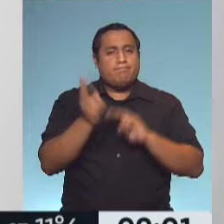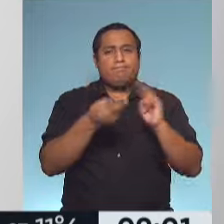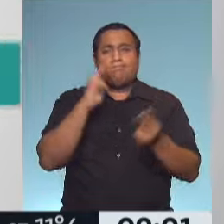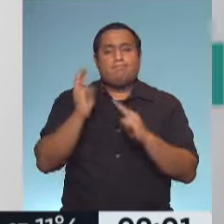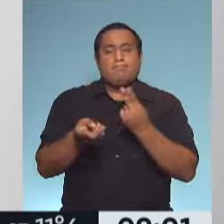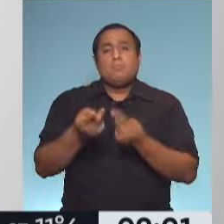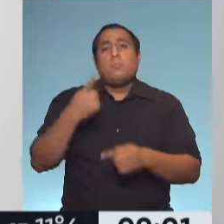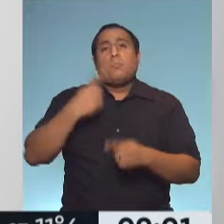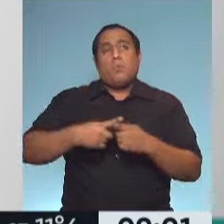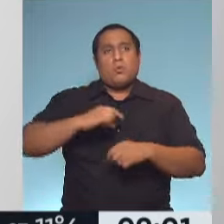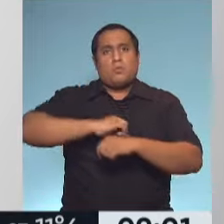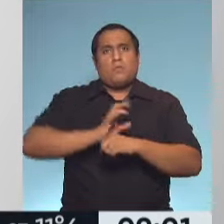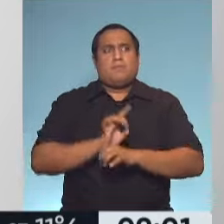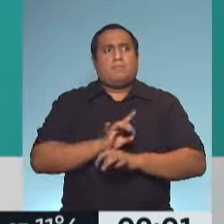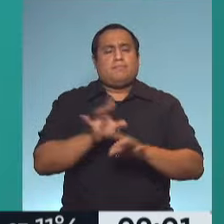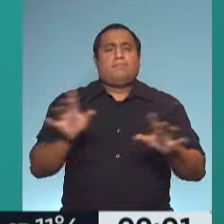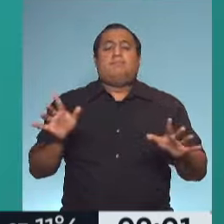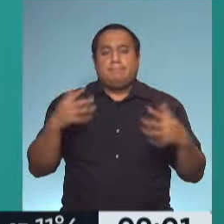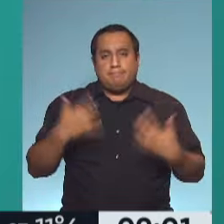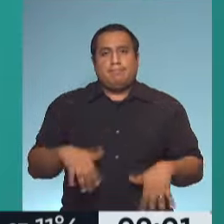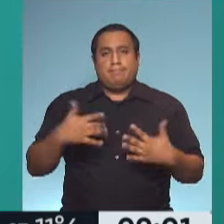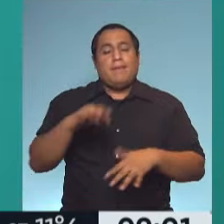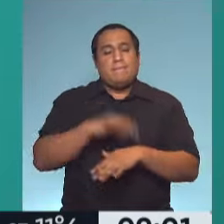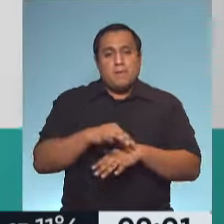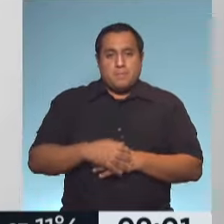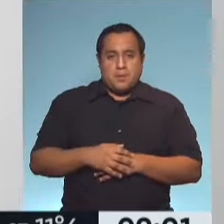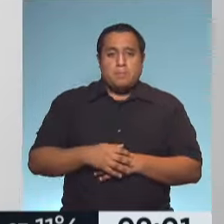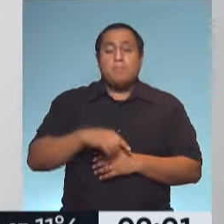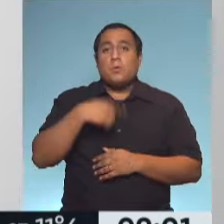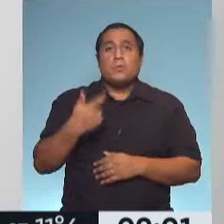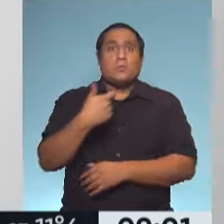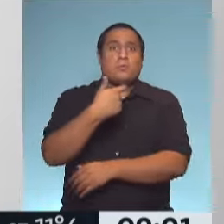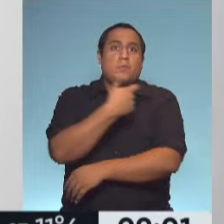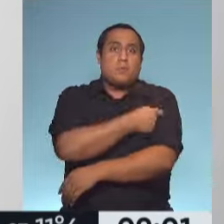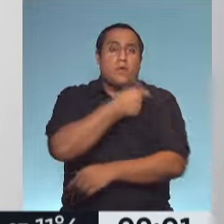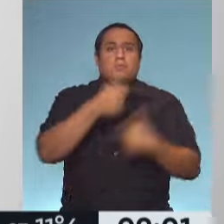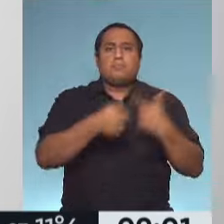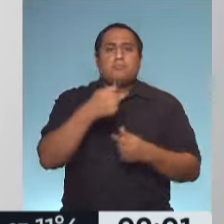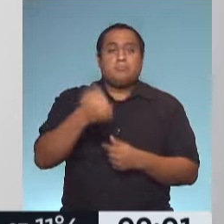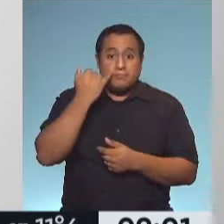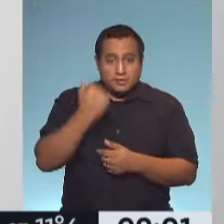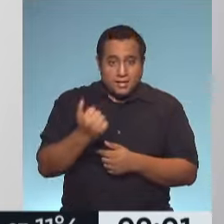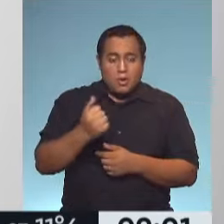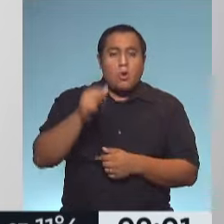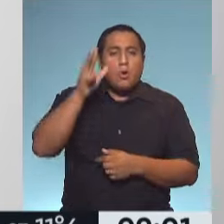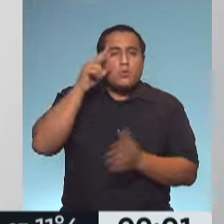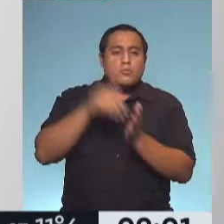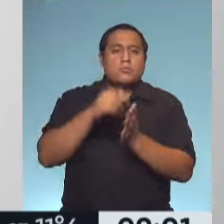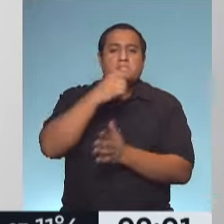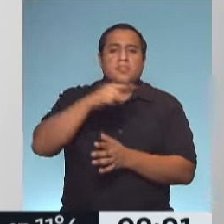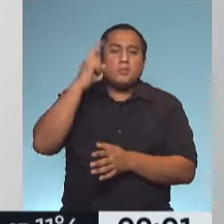por esta terrible enfermedad que nos trae el COVID. Y este sí es un dato esperanzador y son las vacunas aplicadas que ya son 8